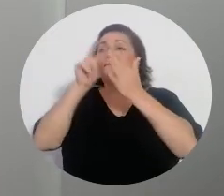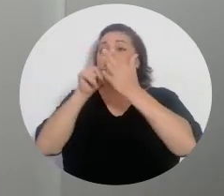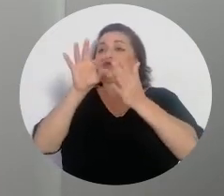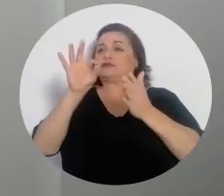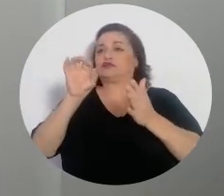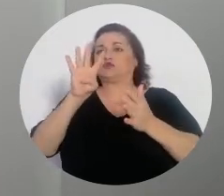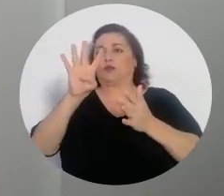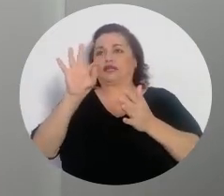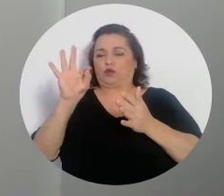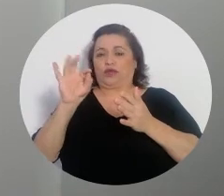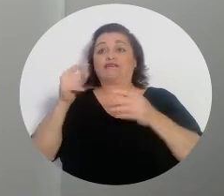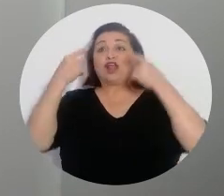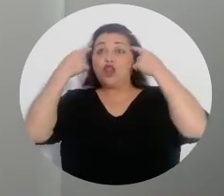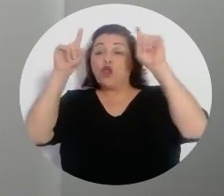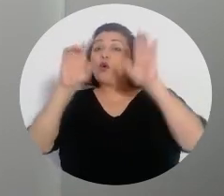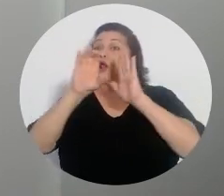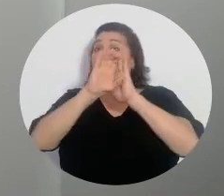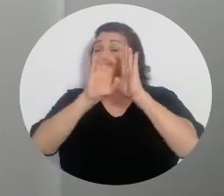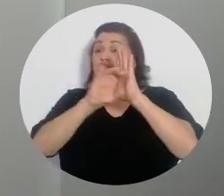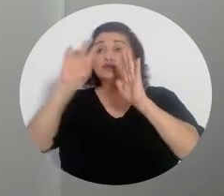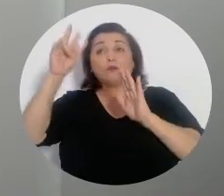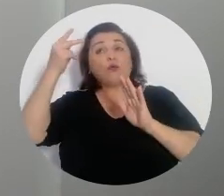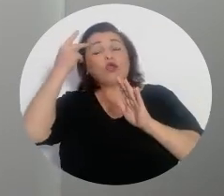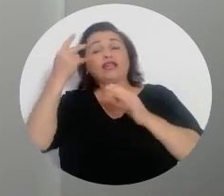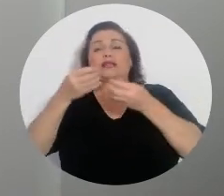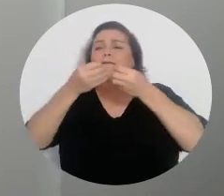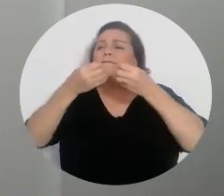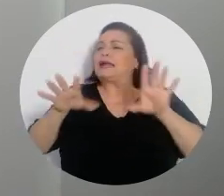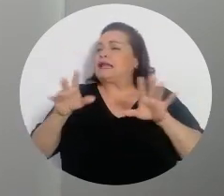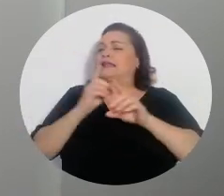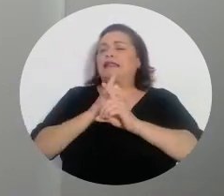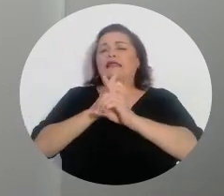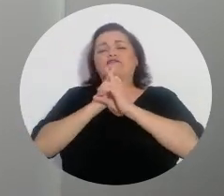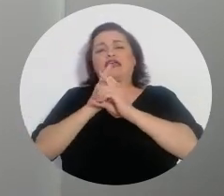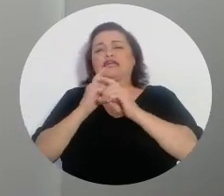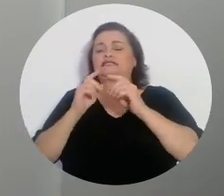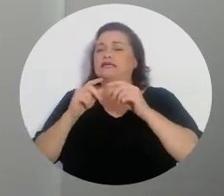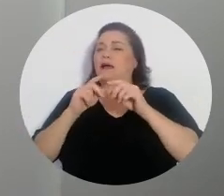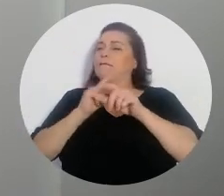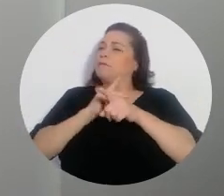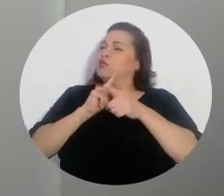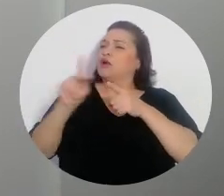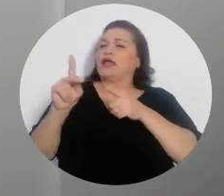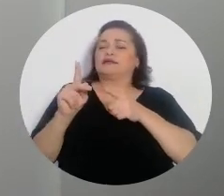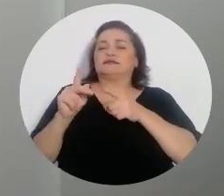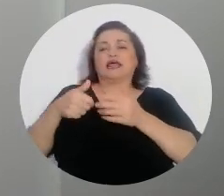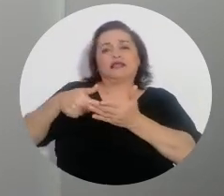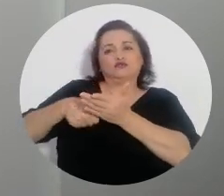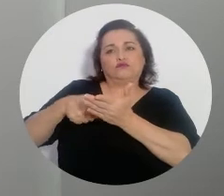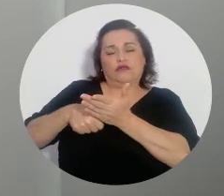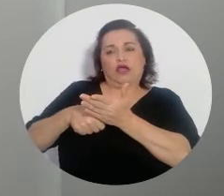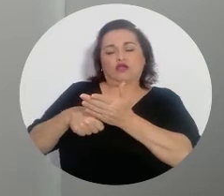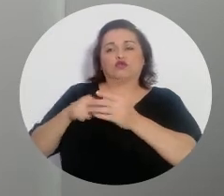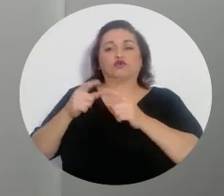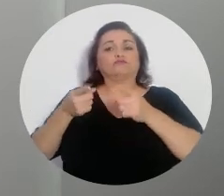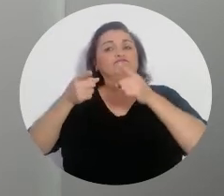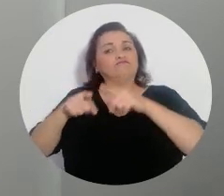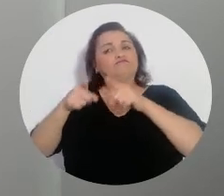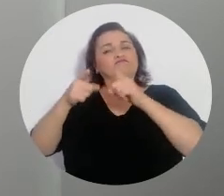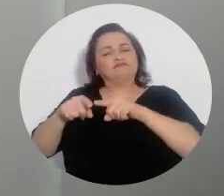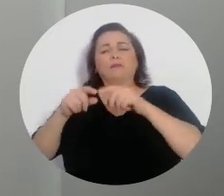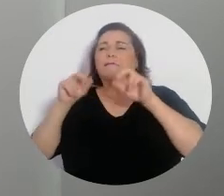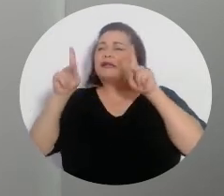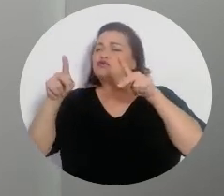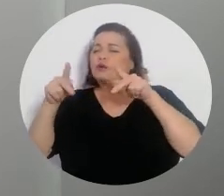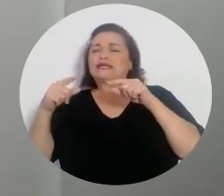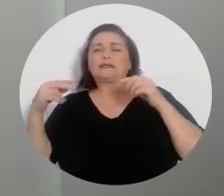Recordemos que para llegar a esa constitución política hubo una férrea defensa de la pureza del sufragio. La causa enarbolada por quienes